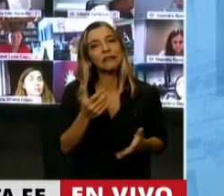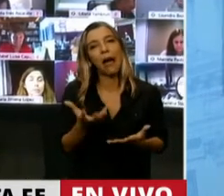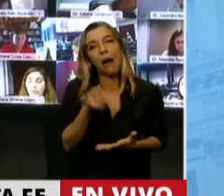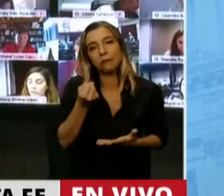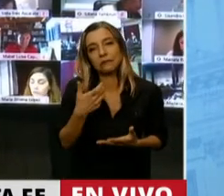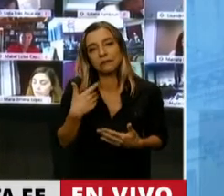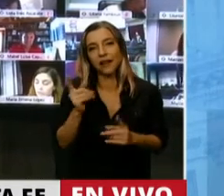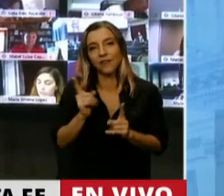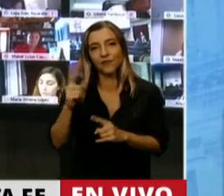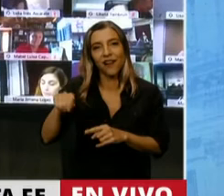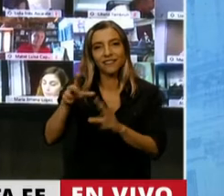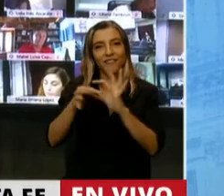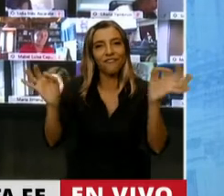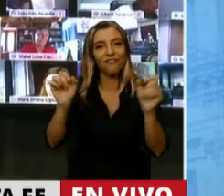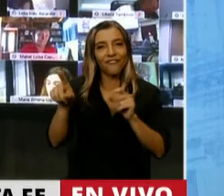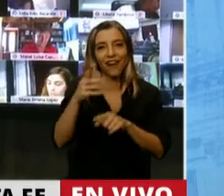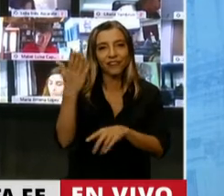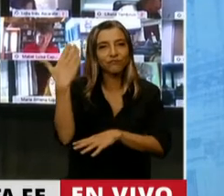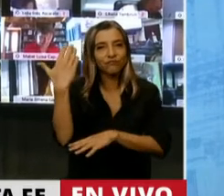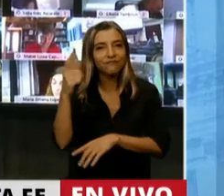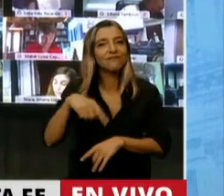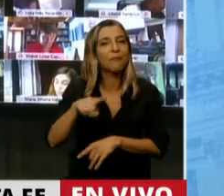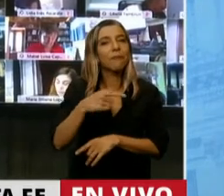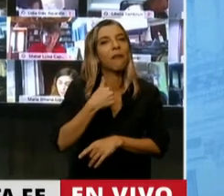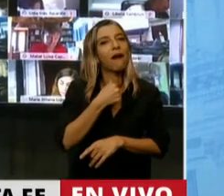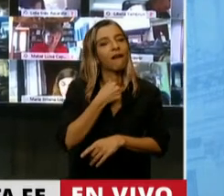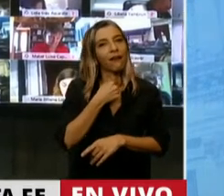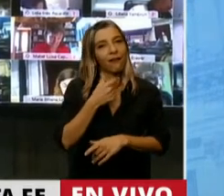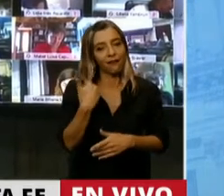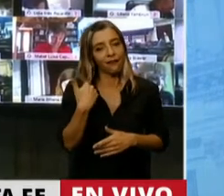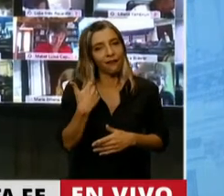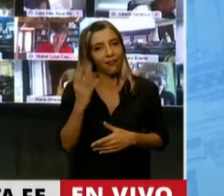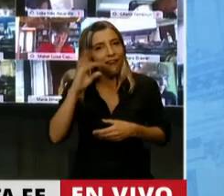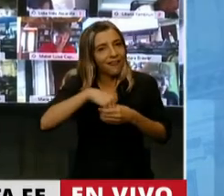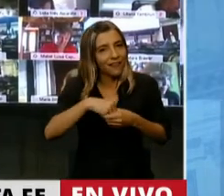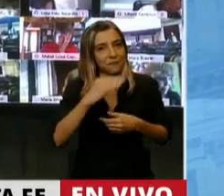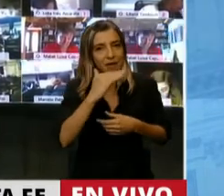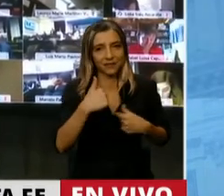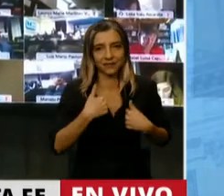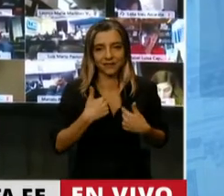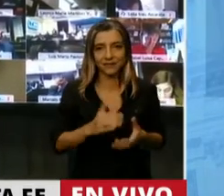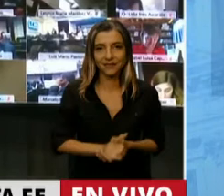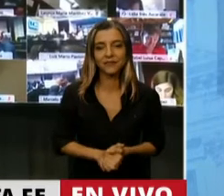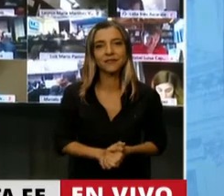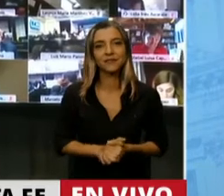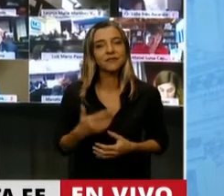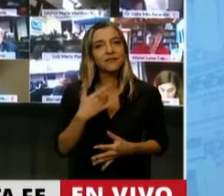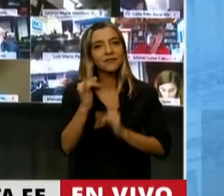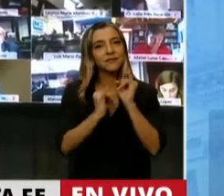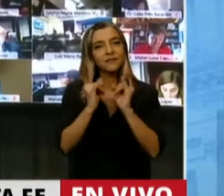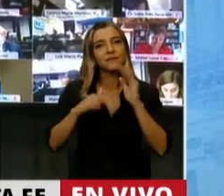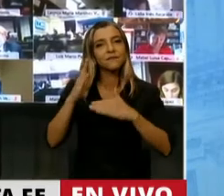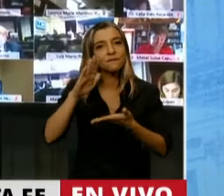poner eje en mi mensaje, en cuanto a anclarlo más en el presente